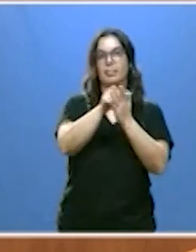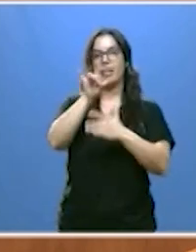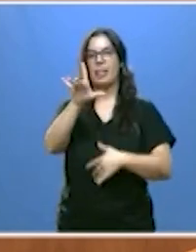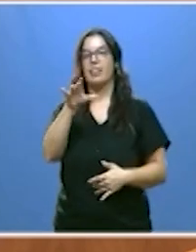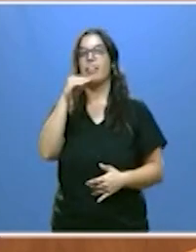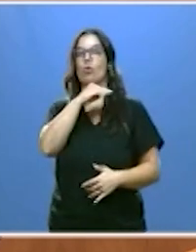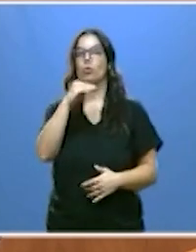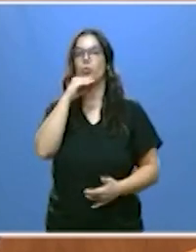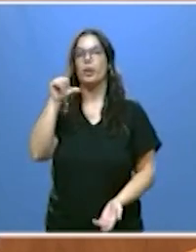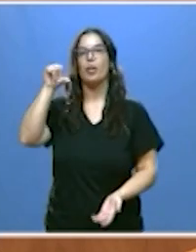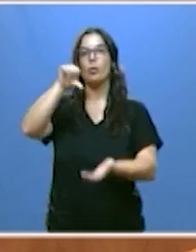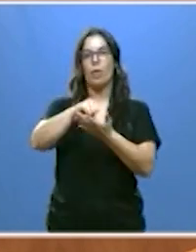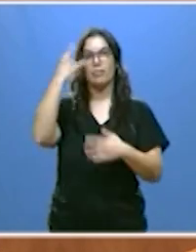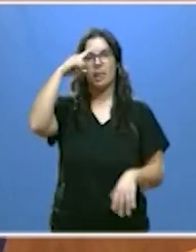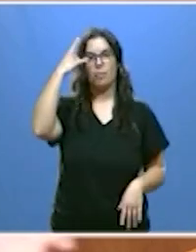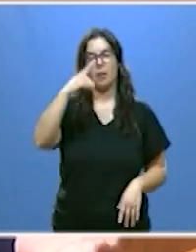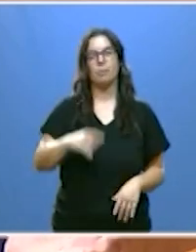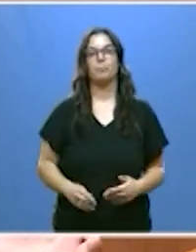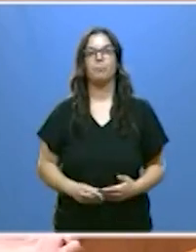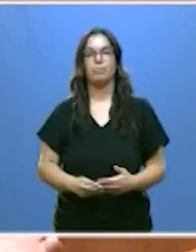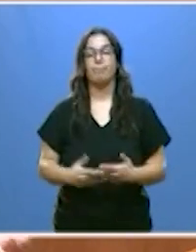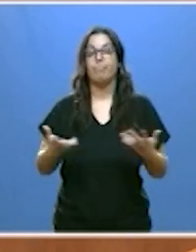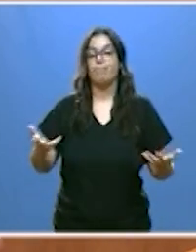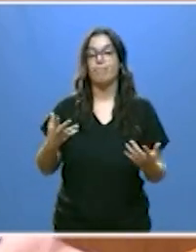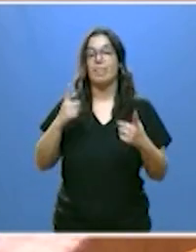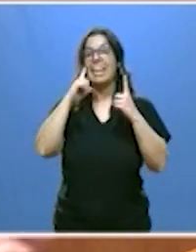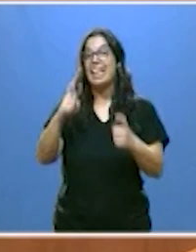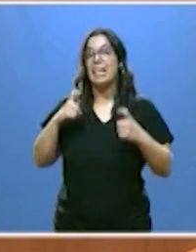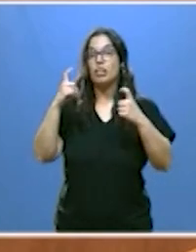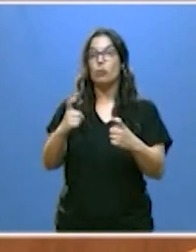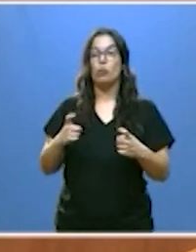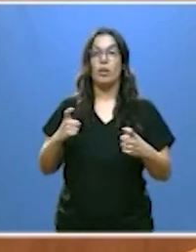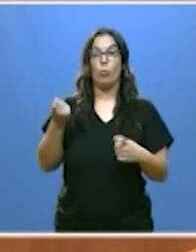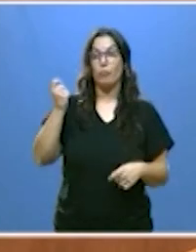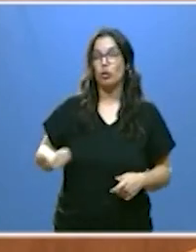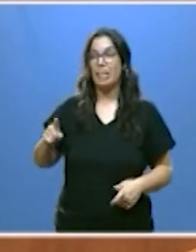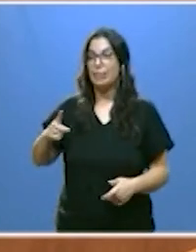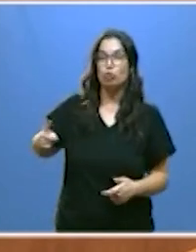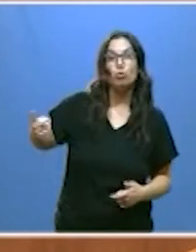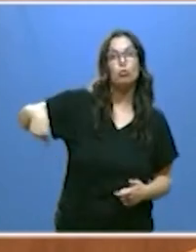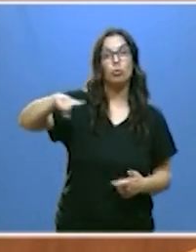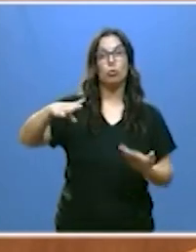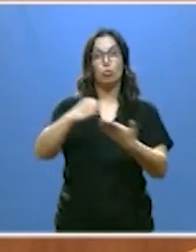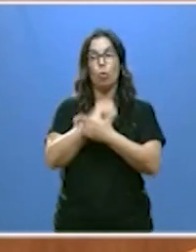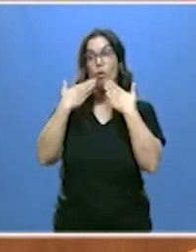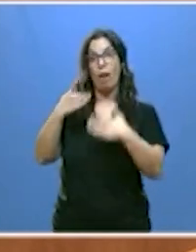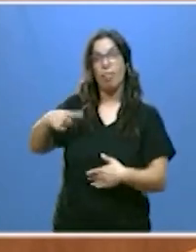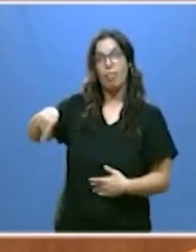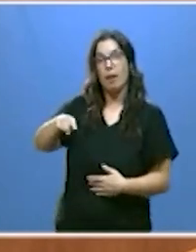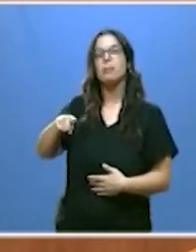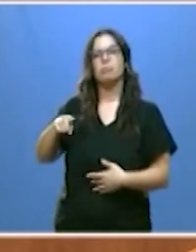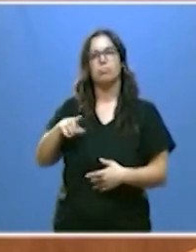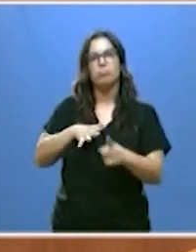en la ciudad de Salamanca señorías el esfuerzo de todos nuestros profesionales ha conseguido y ha